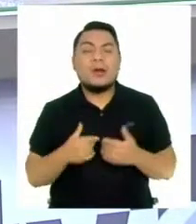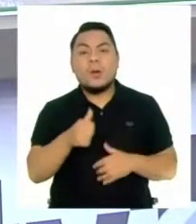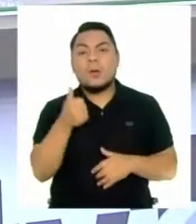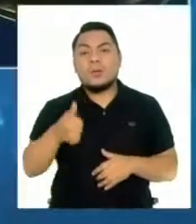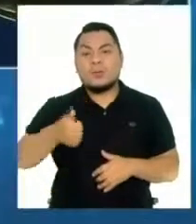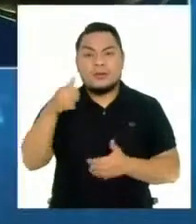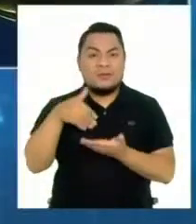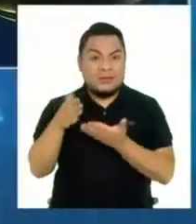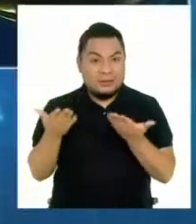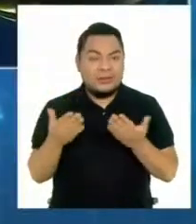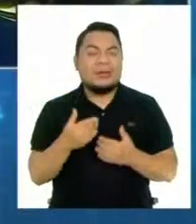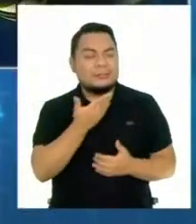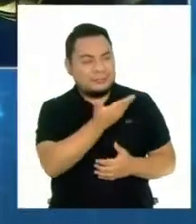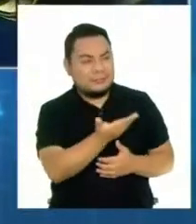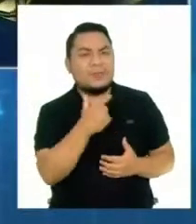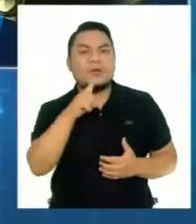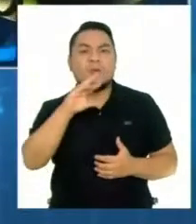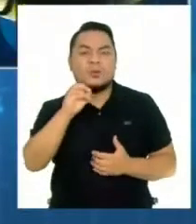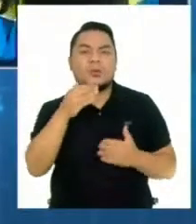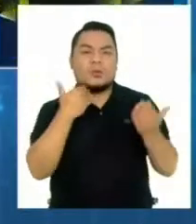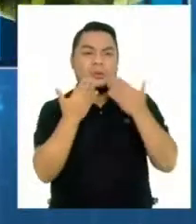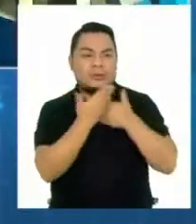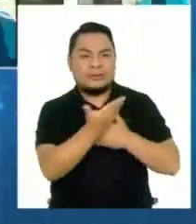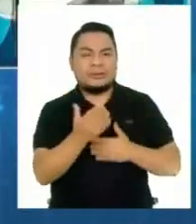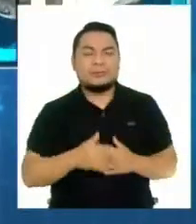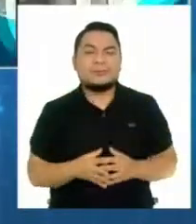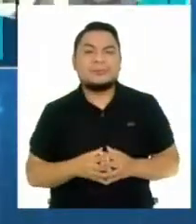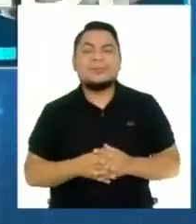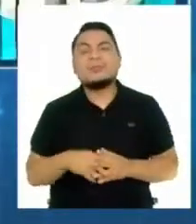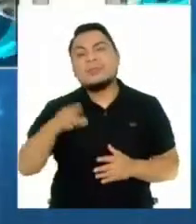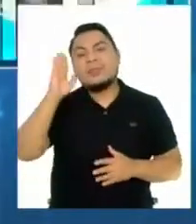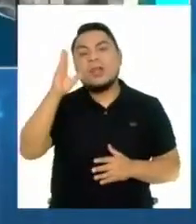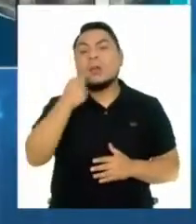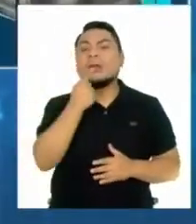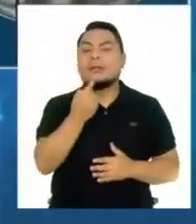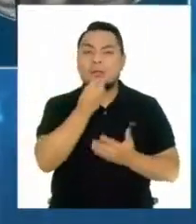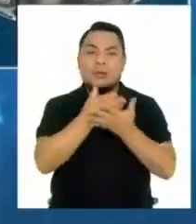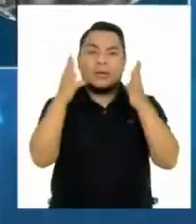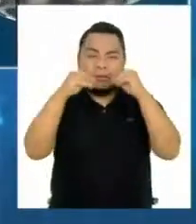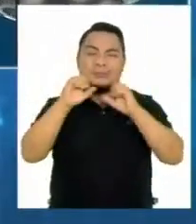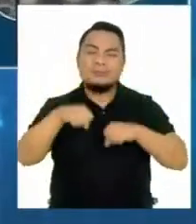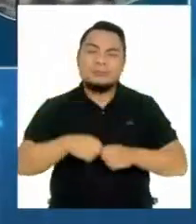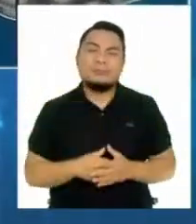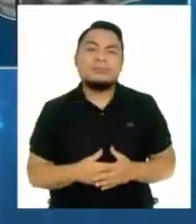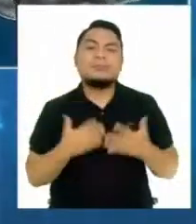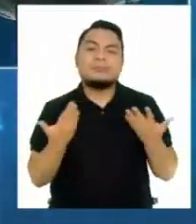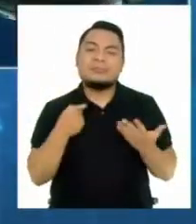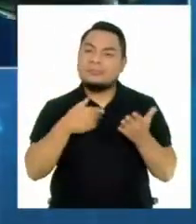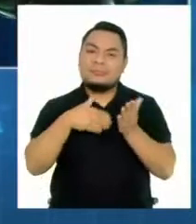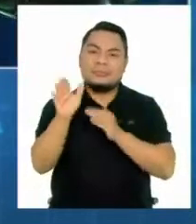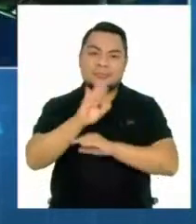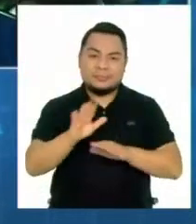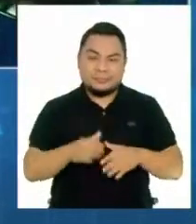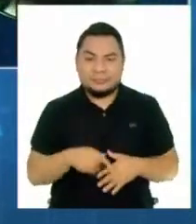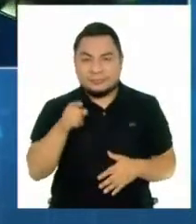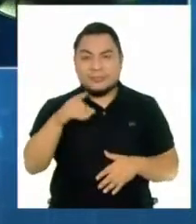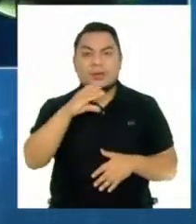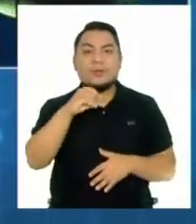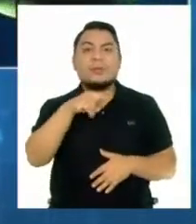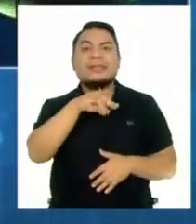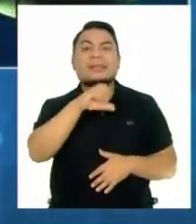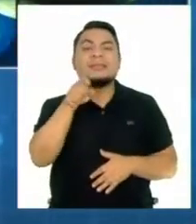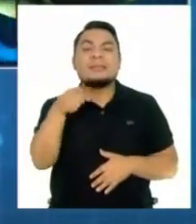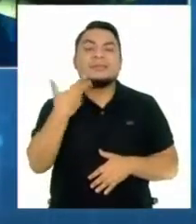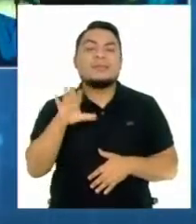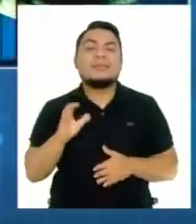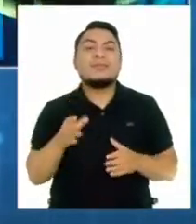¿sí o no? ¿qué tal Lucho Trizano? Nos traes la respuesta, seguramente. ¿Qué tal, cómo están? Buenas noches. Sí, ya nos sigue. Comiso finalmente